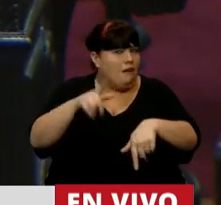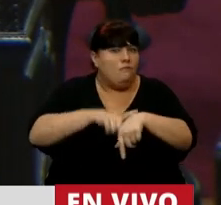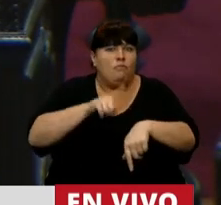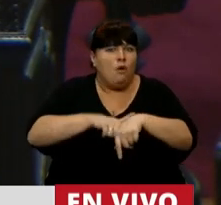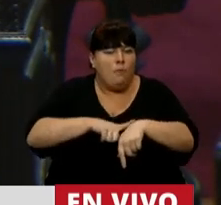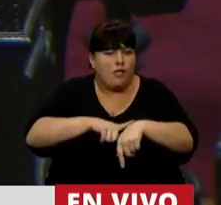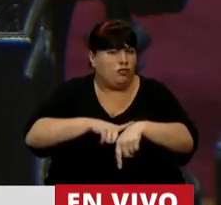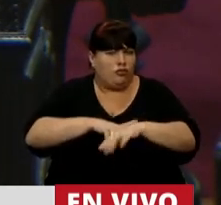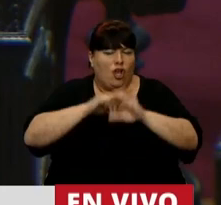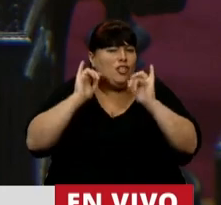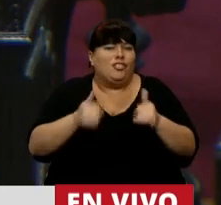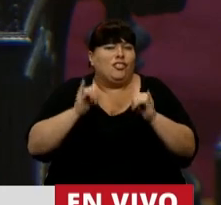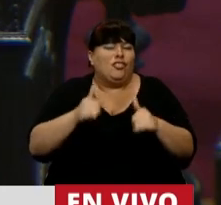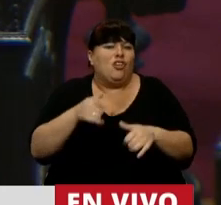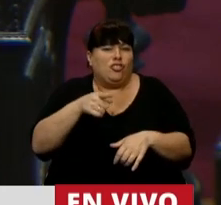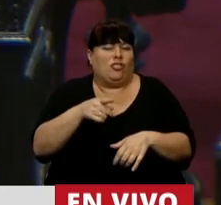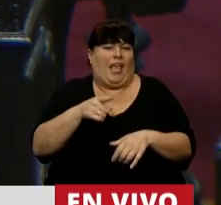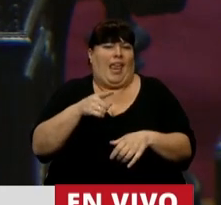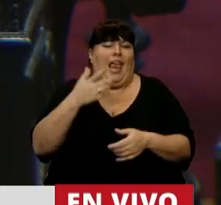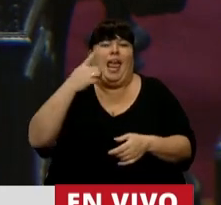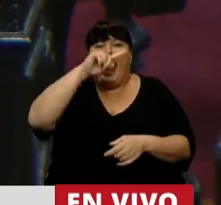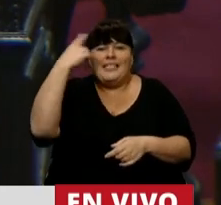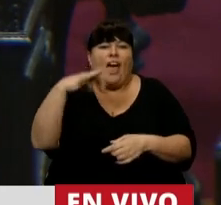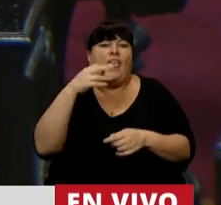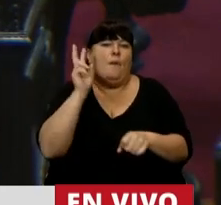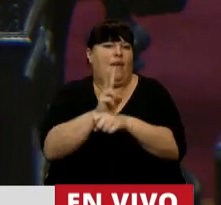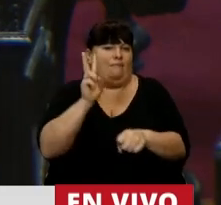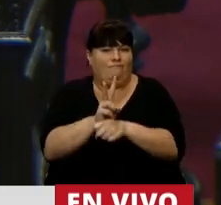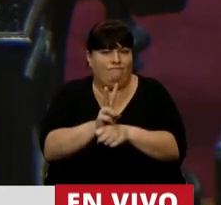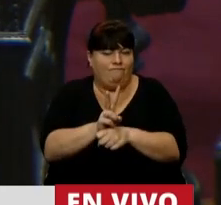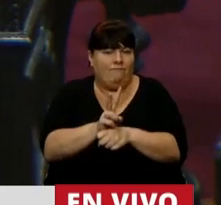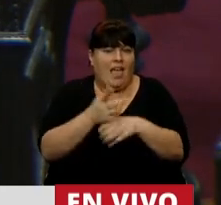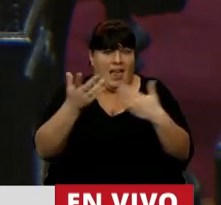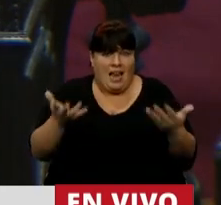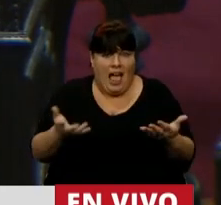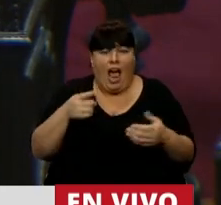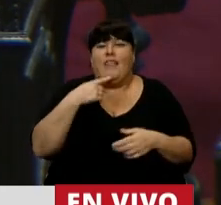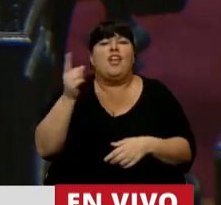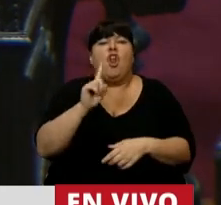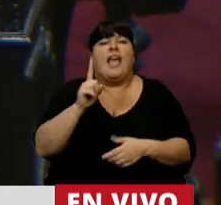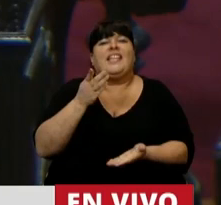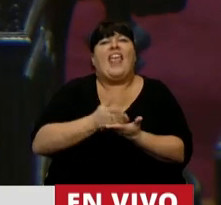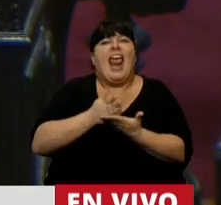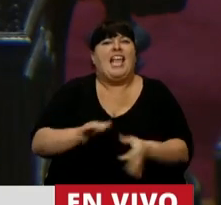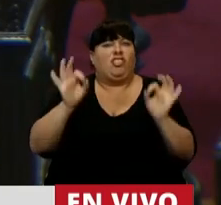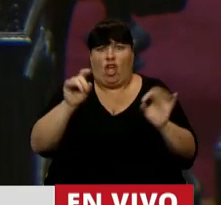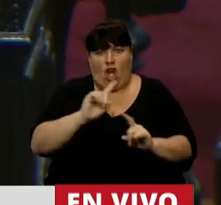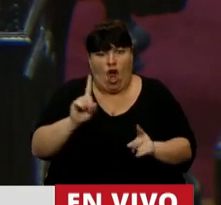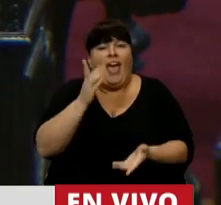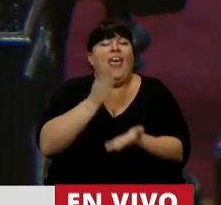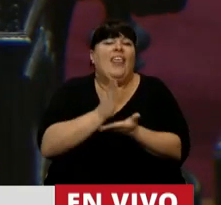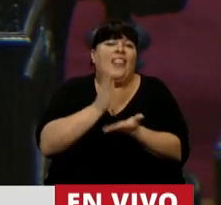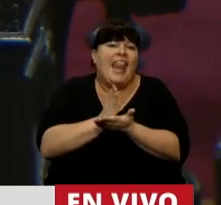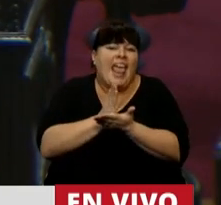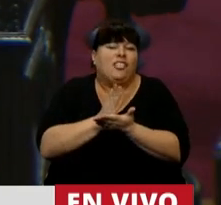momento era imprescindible que los estados garantizaran la protección. Claro está, dijo, no es un derecho absoluto, es un